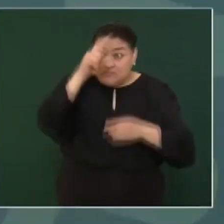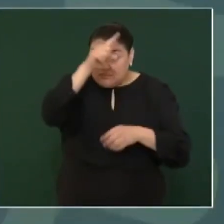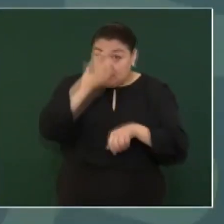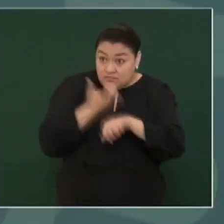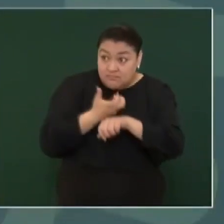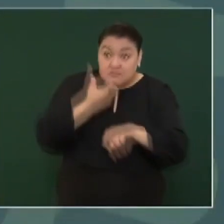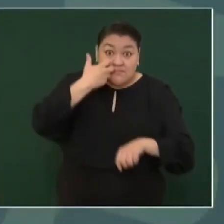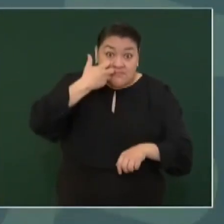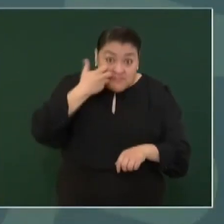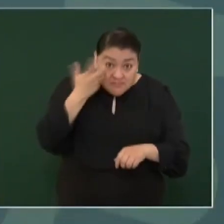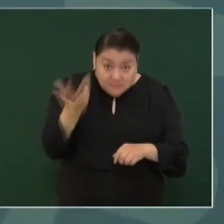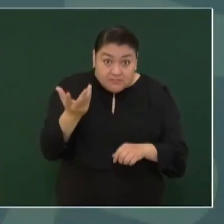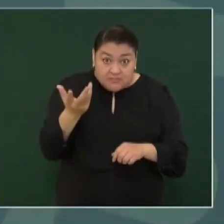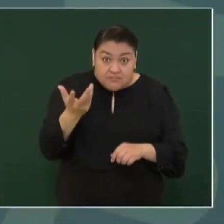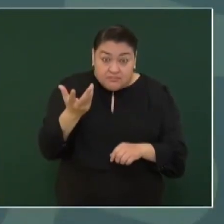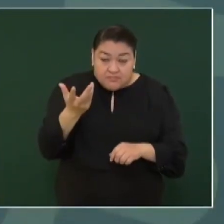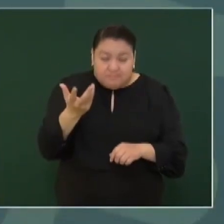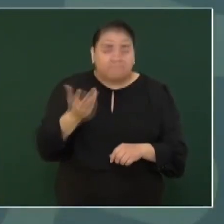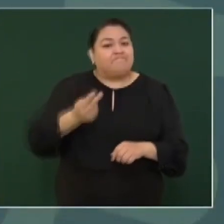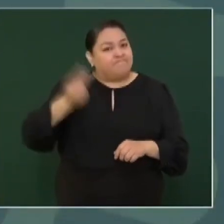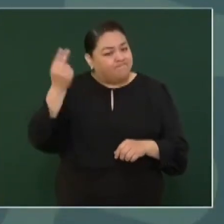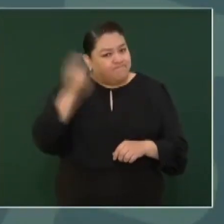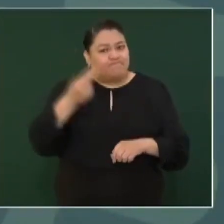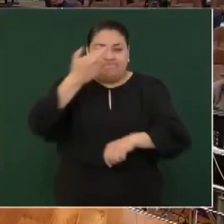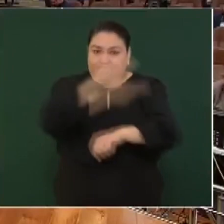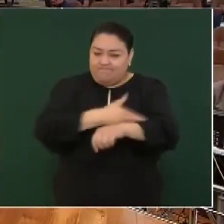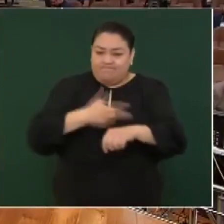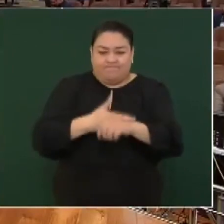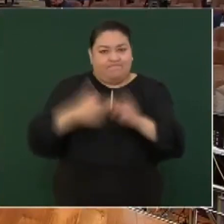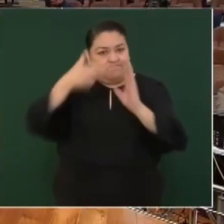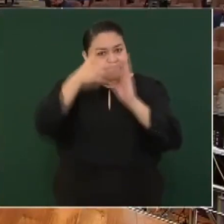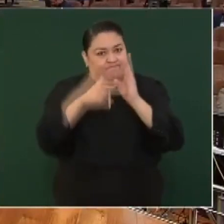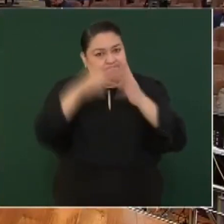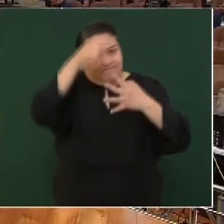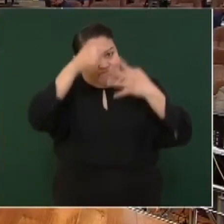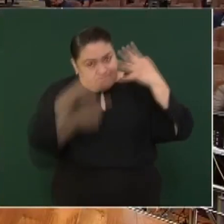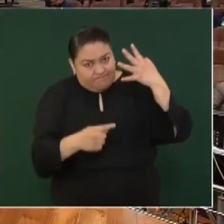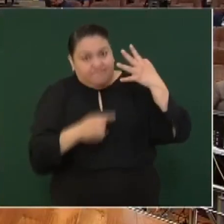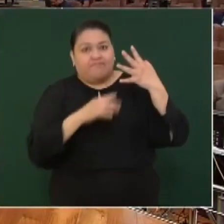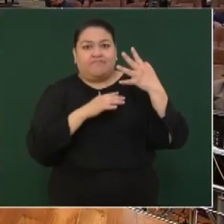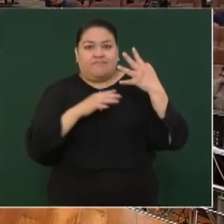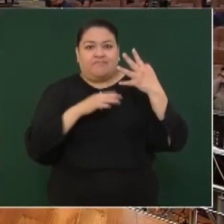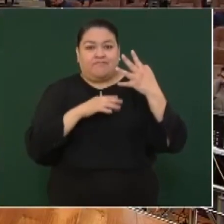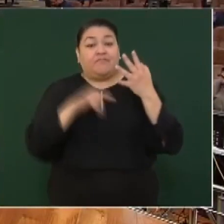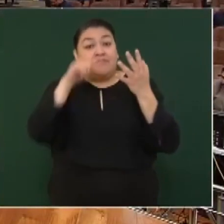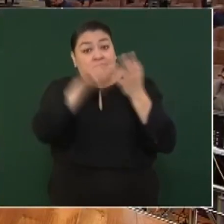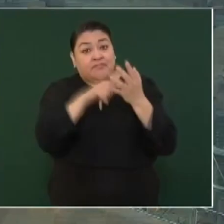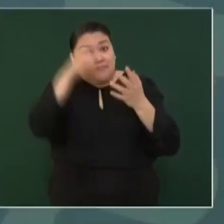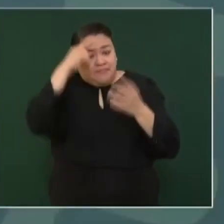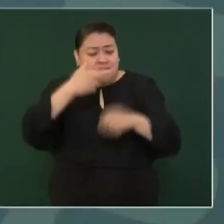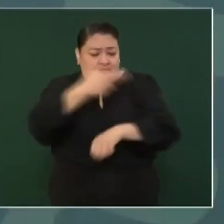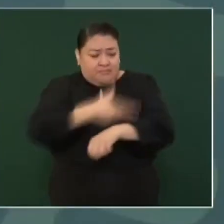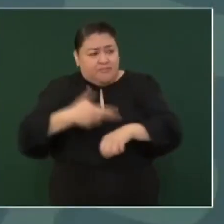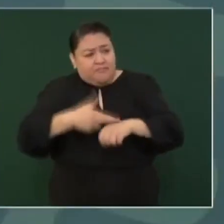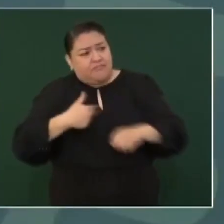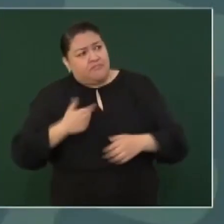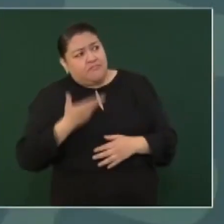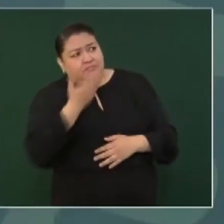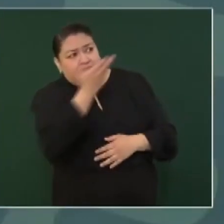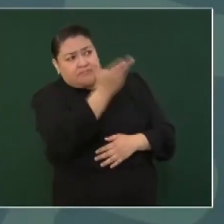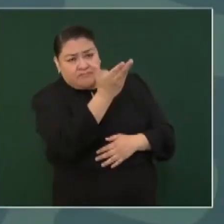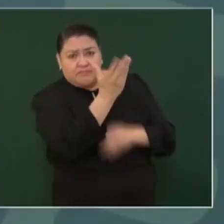en acceder a la aplicación que permite que hagas tu solicitud